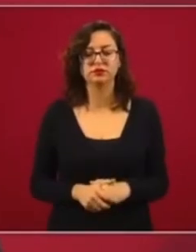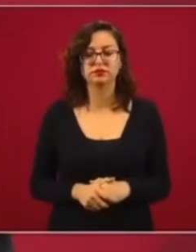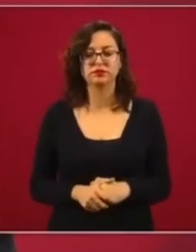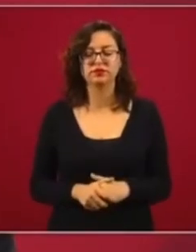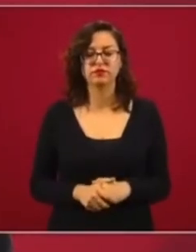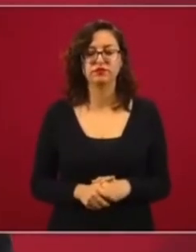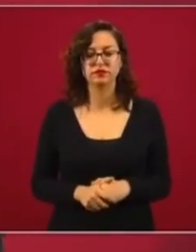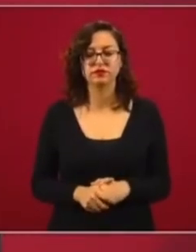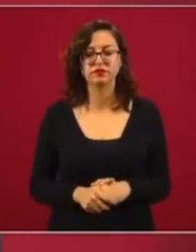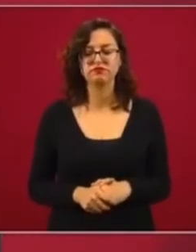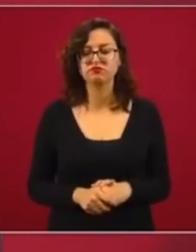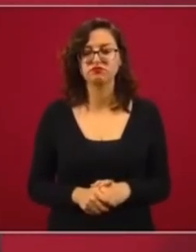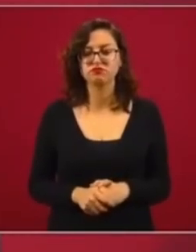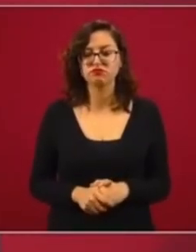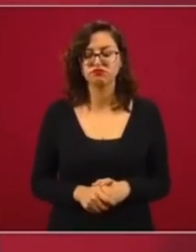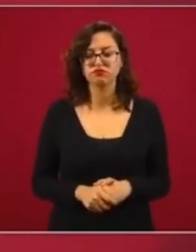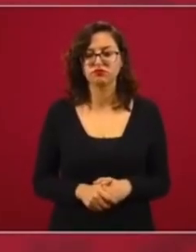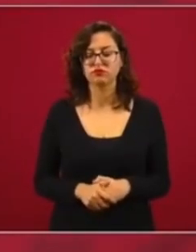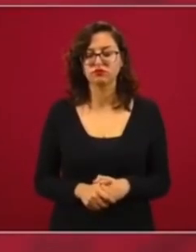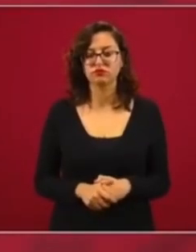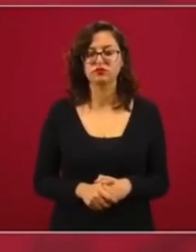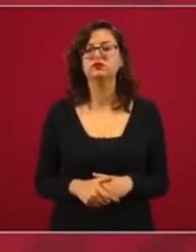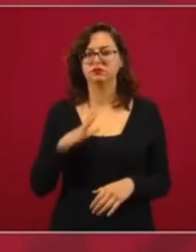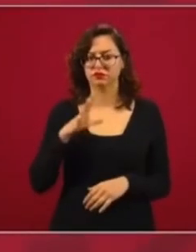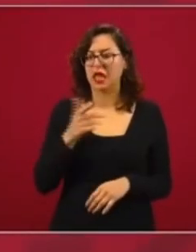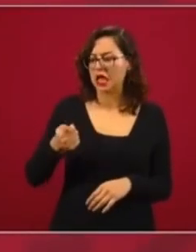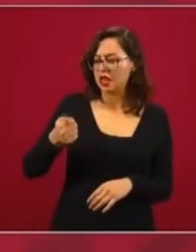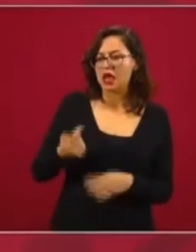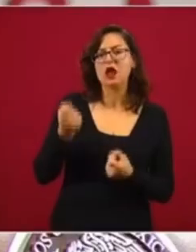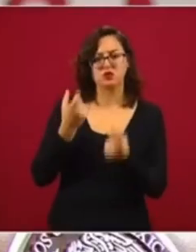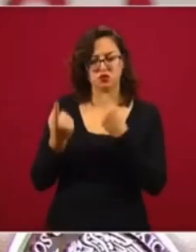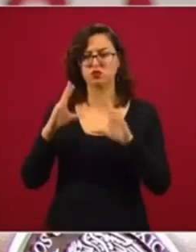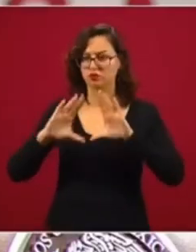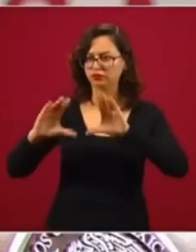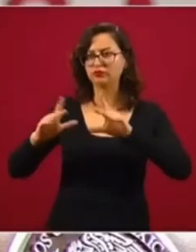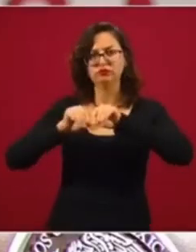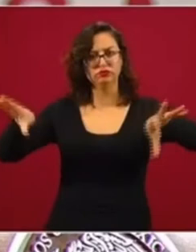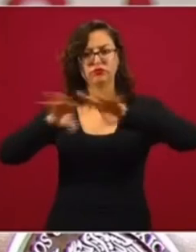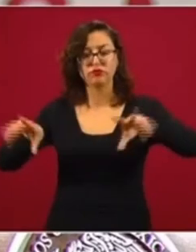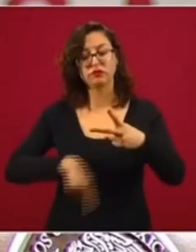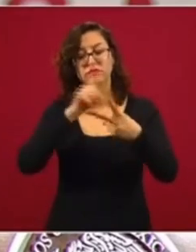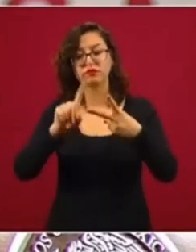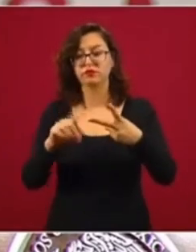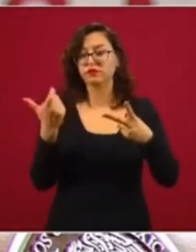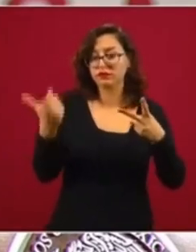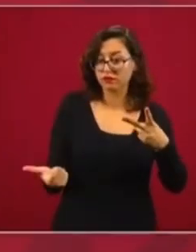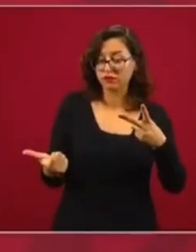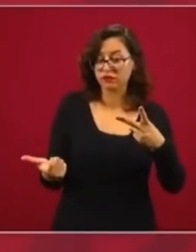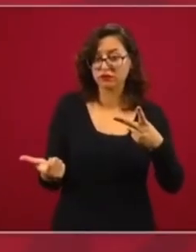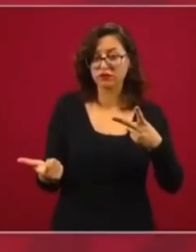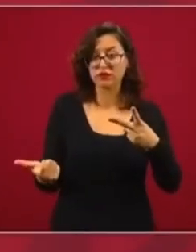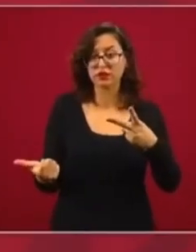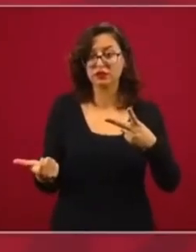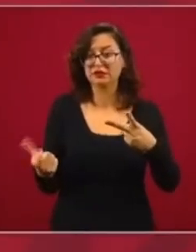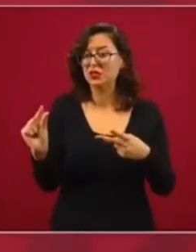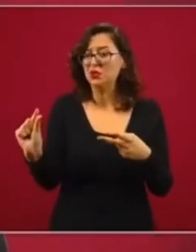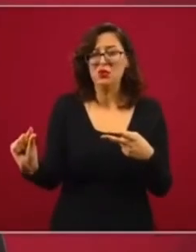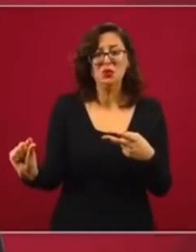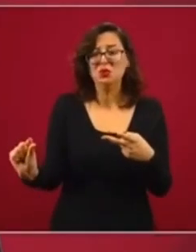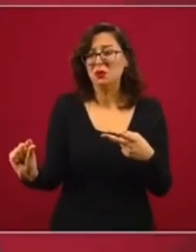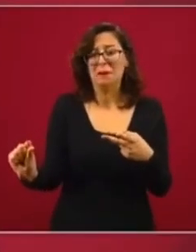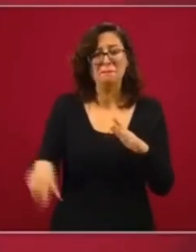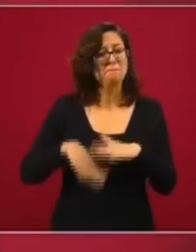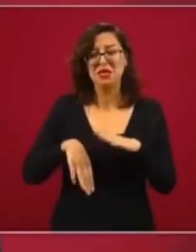que se van a disponer. Y acerca del costo es lo mínimo.